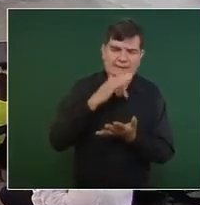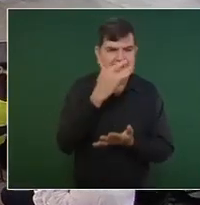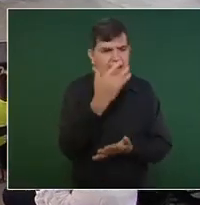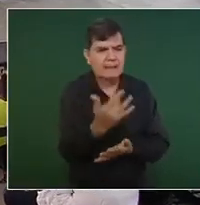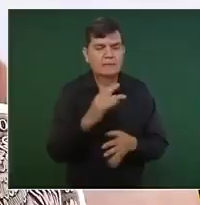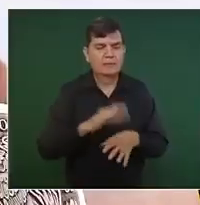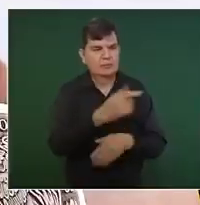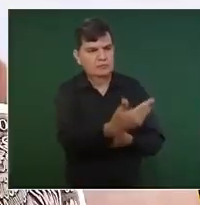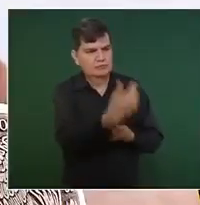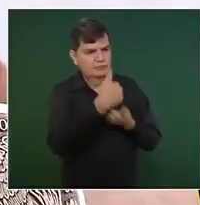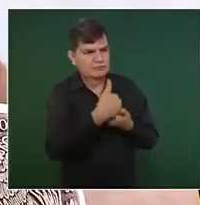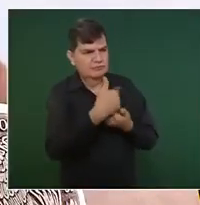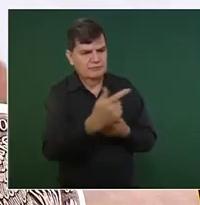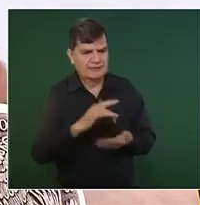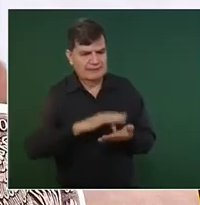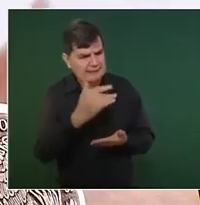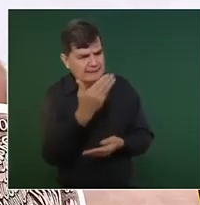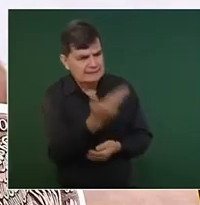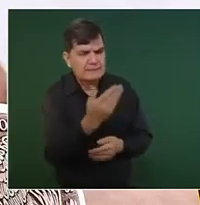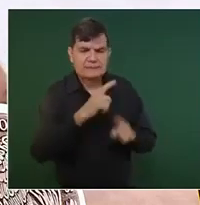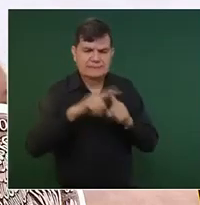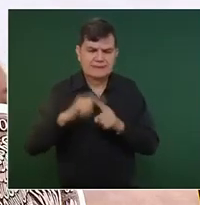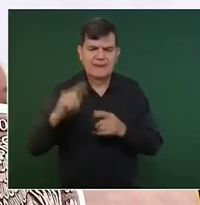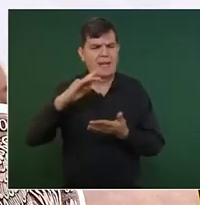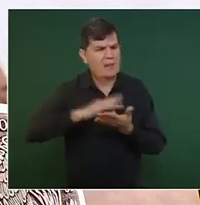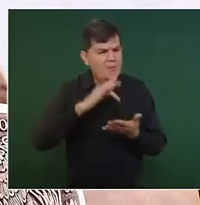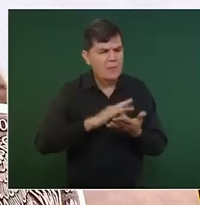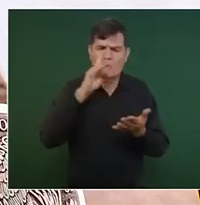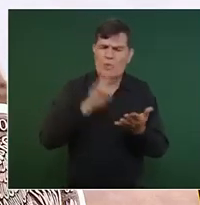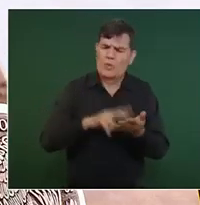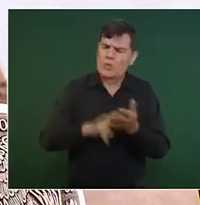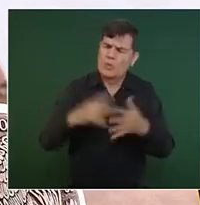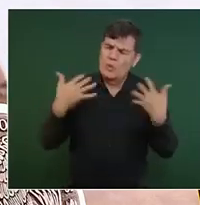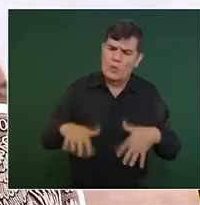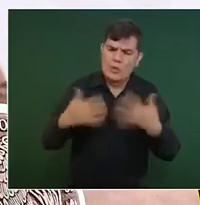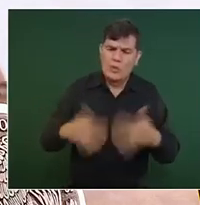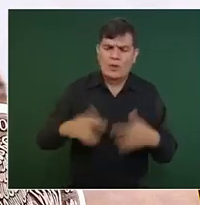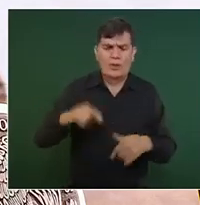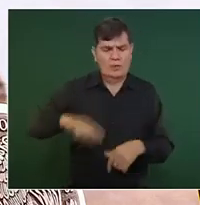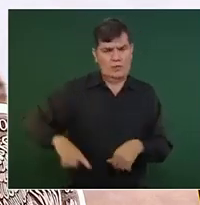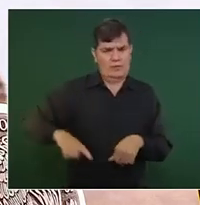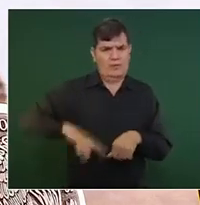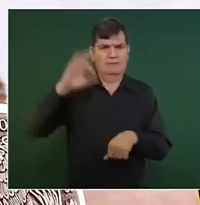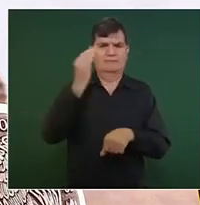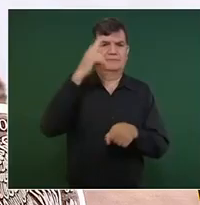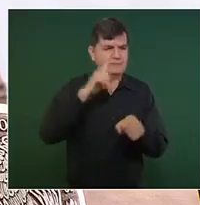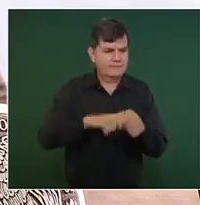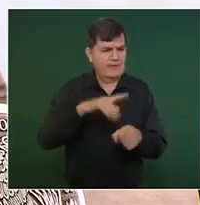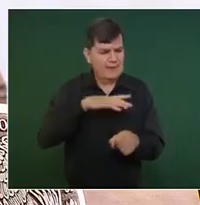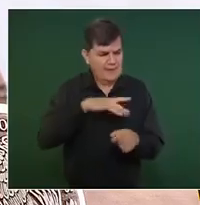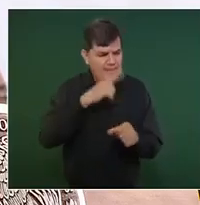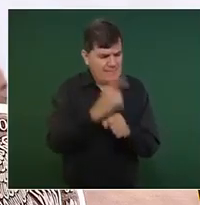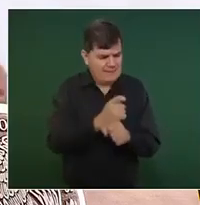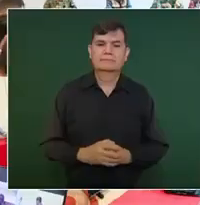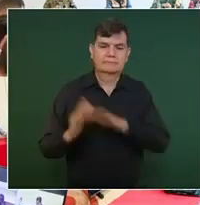solamente por su presencia el día de hoy, sino por todo el apoyo invaluable que este gobierno federal nos ha otorgado desde el